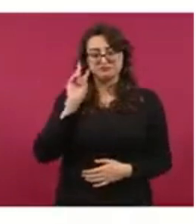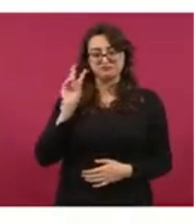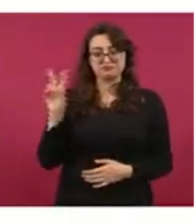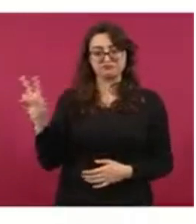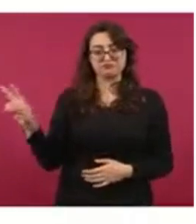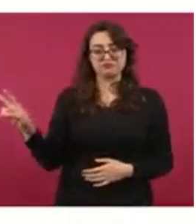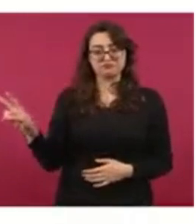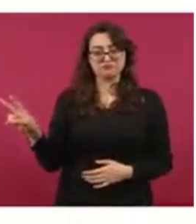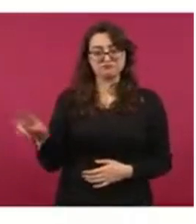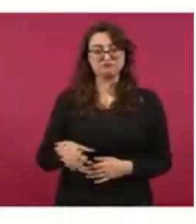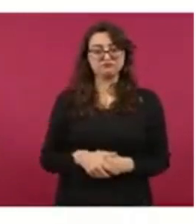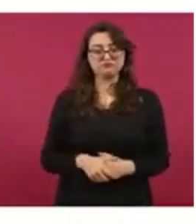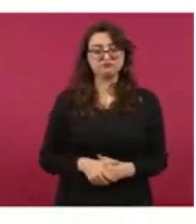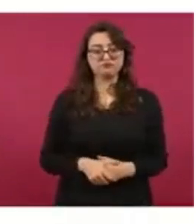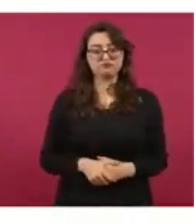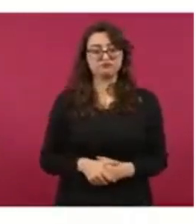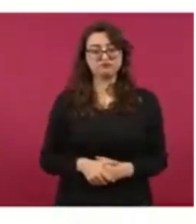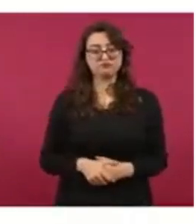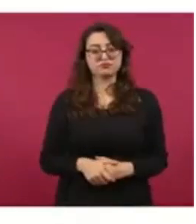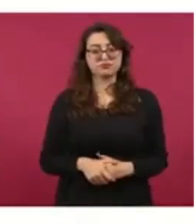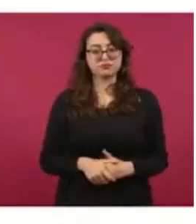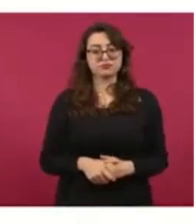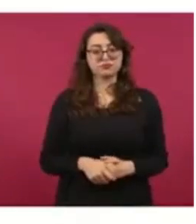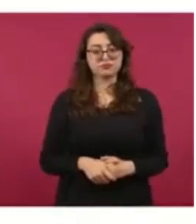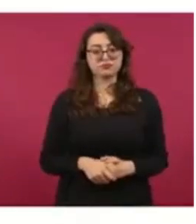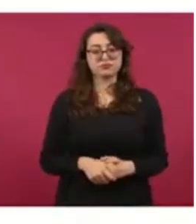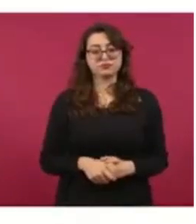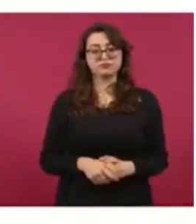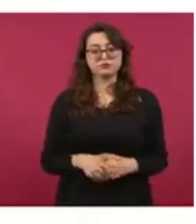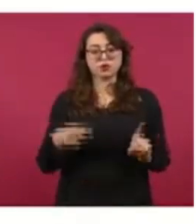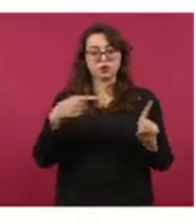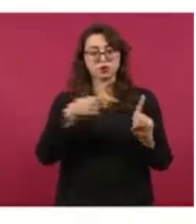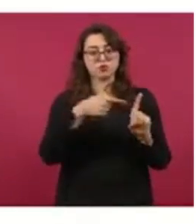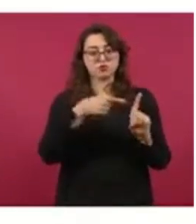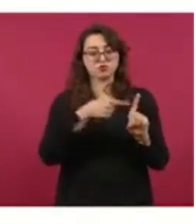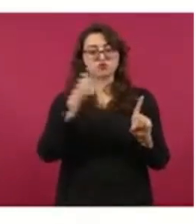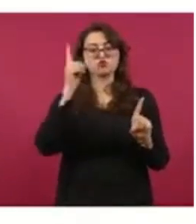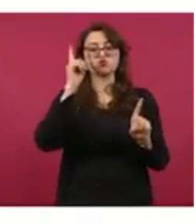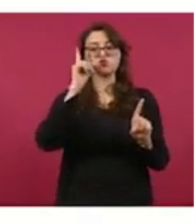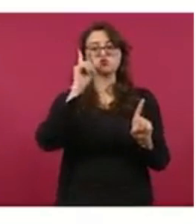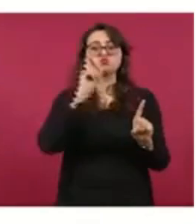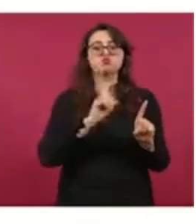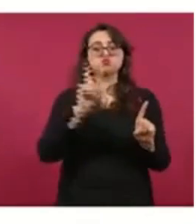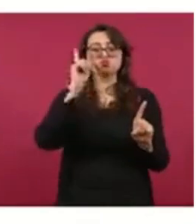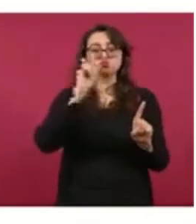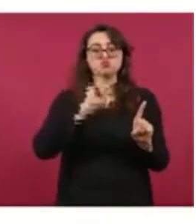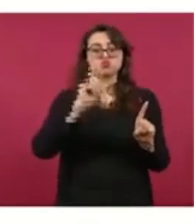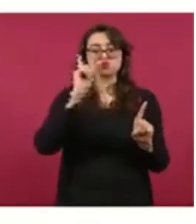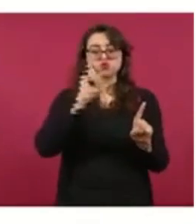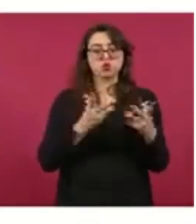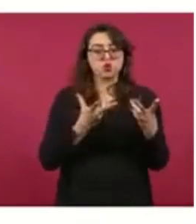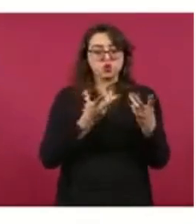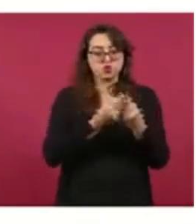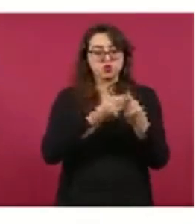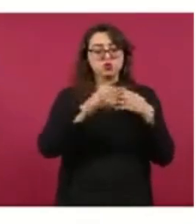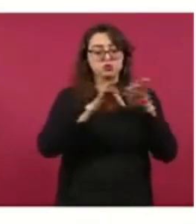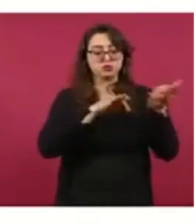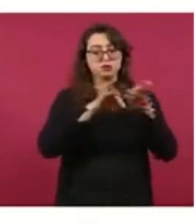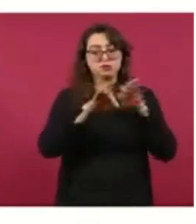Partes de Atención Ciudadana? ¿Qué Oficialía de Partes de Atención Ciudadana? En el periodo de García Luna